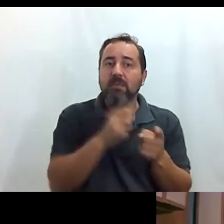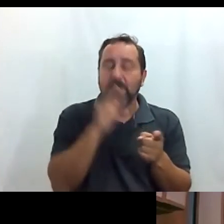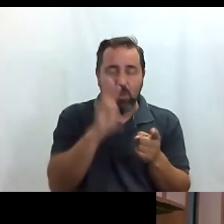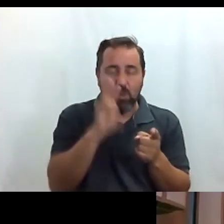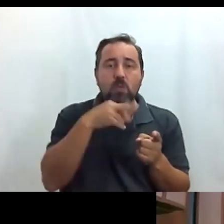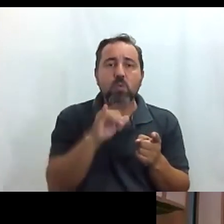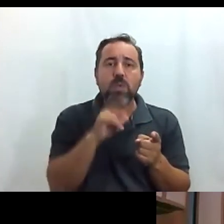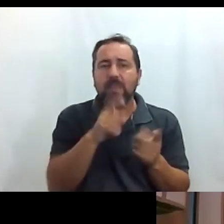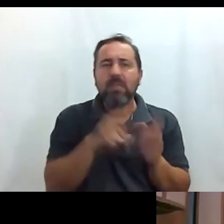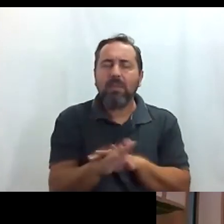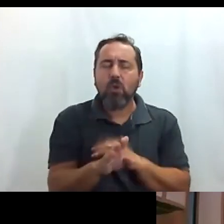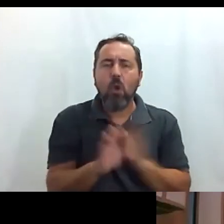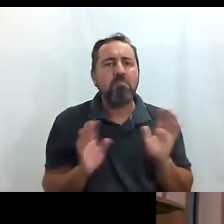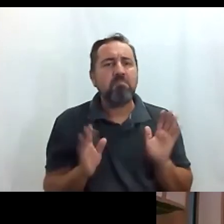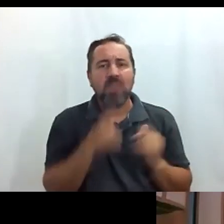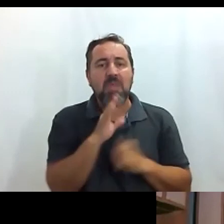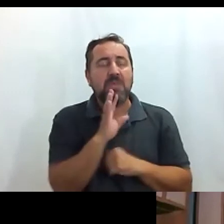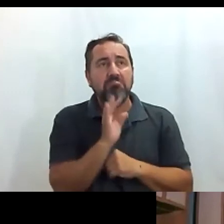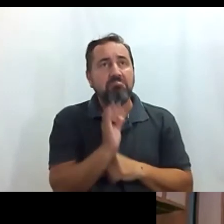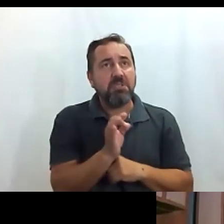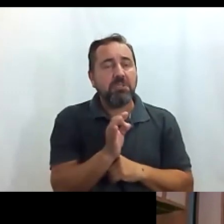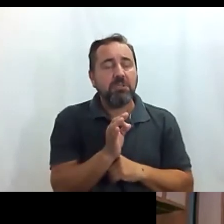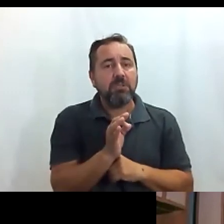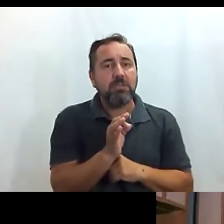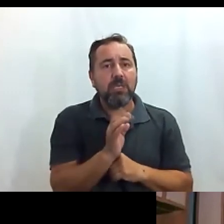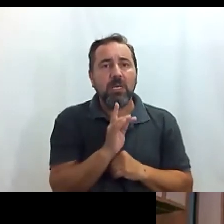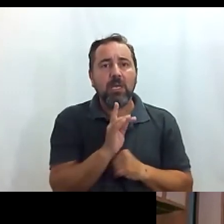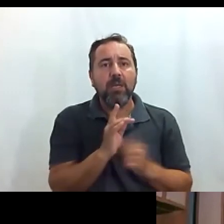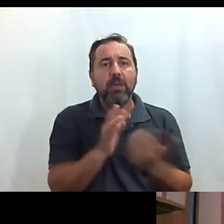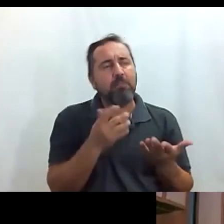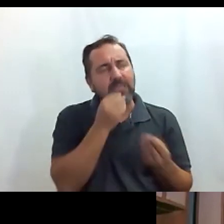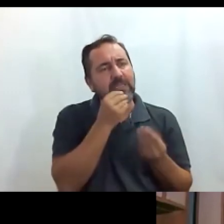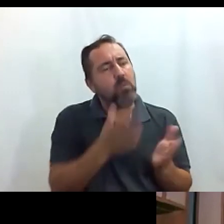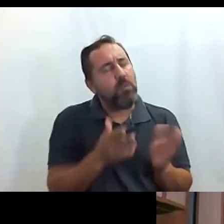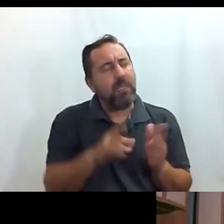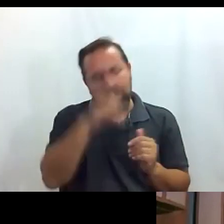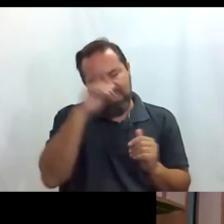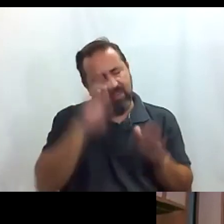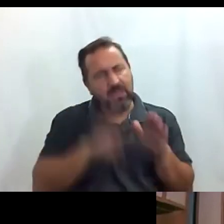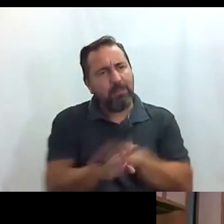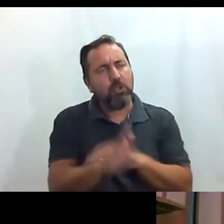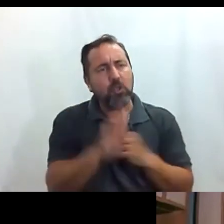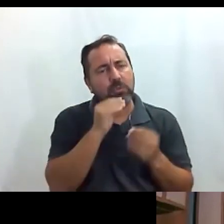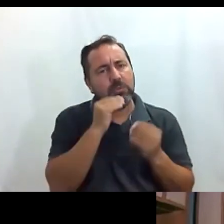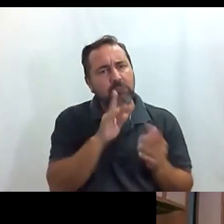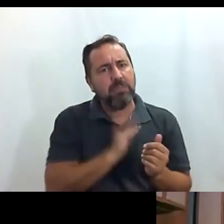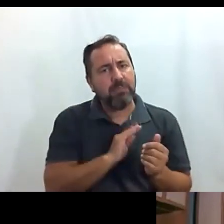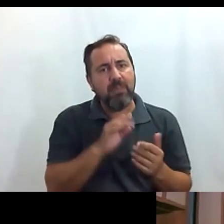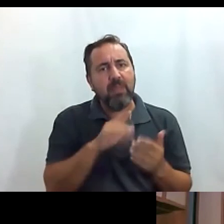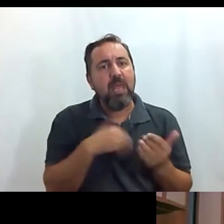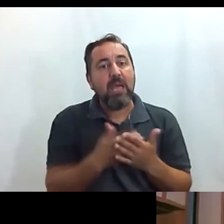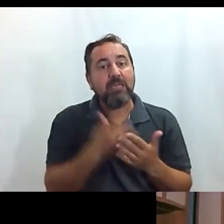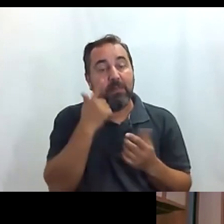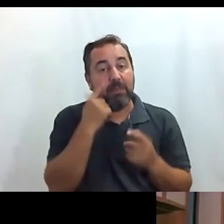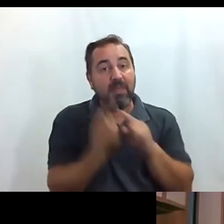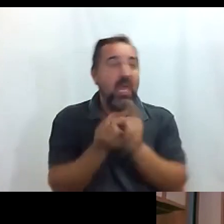visual sí no la verdad es que es bastante o está muy bien el metro de Madrid no es acostumbrarme a que va al